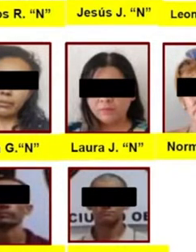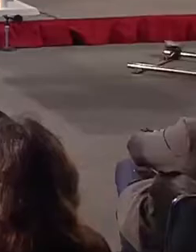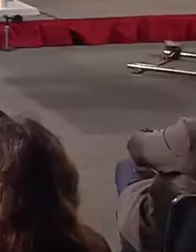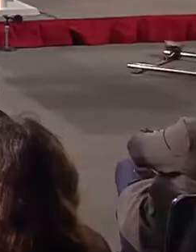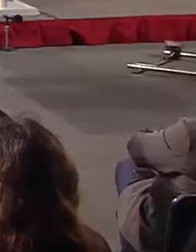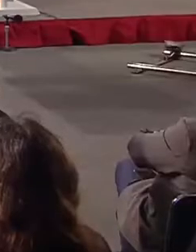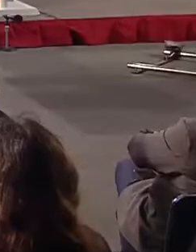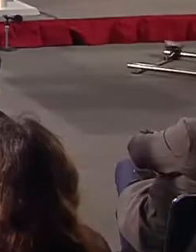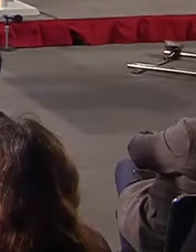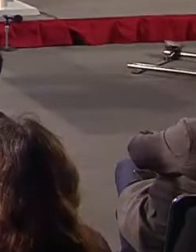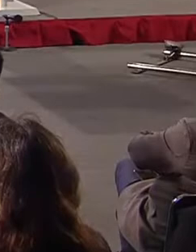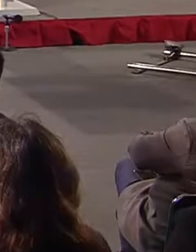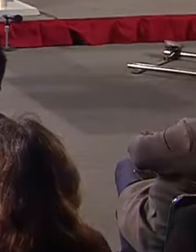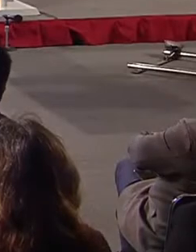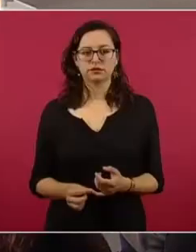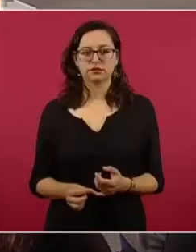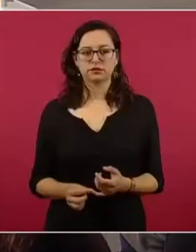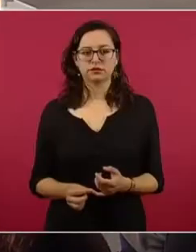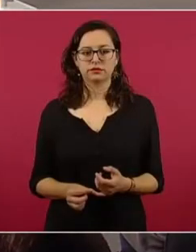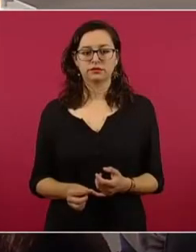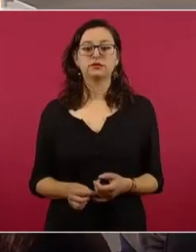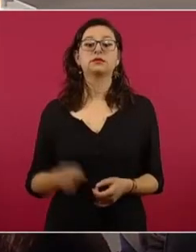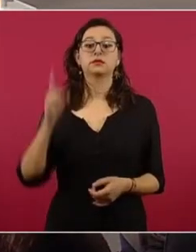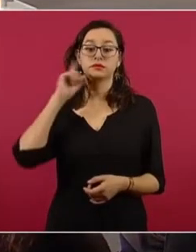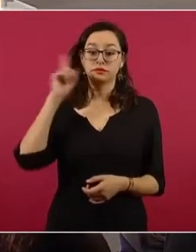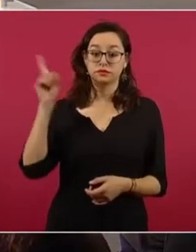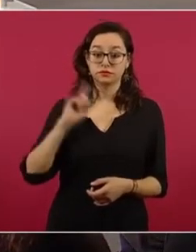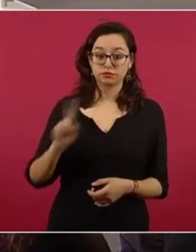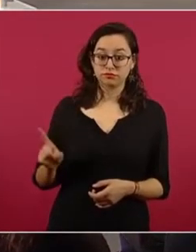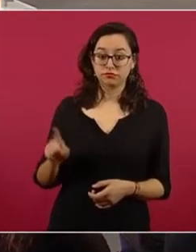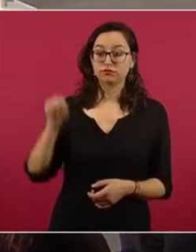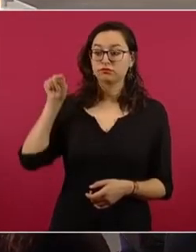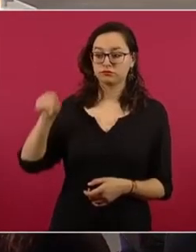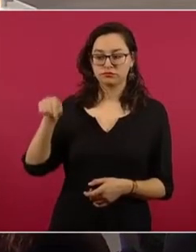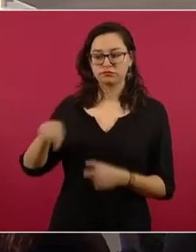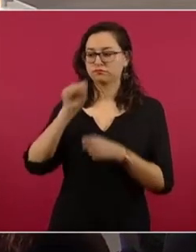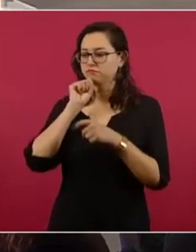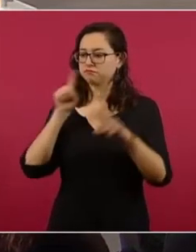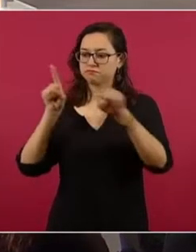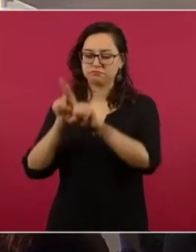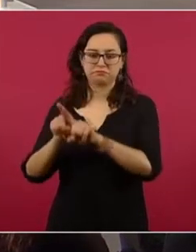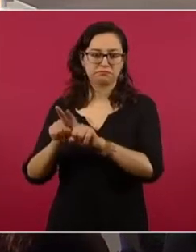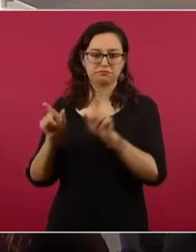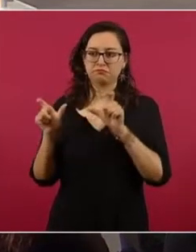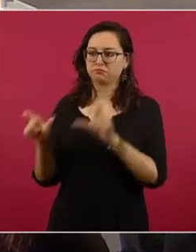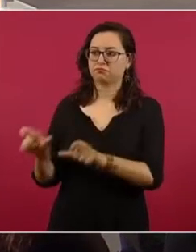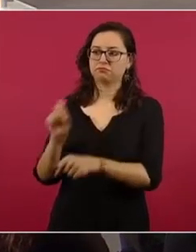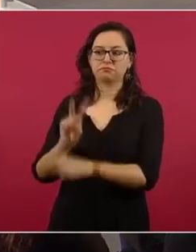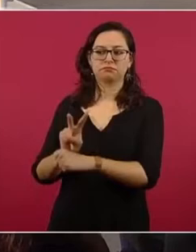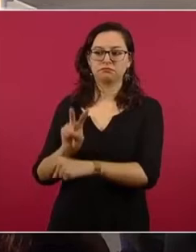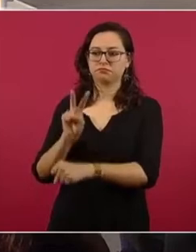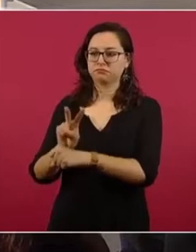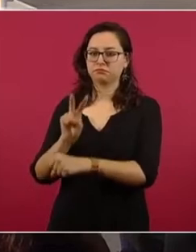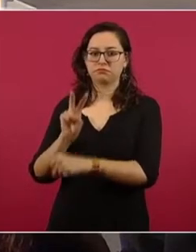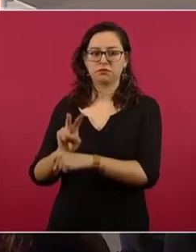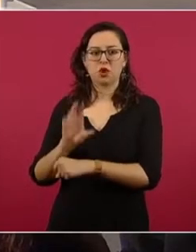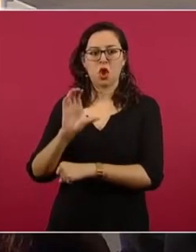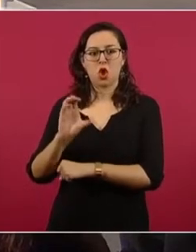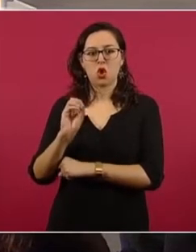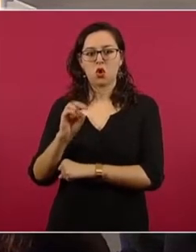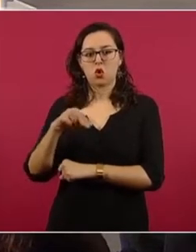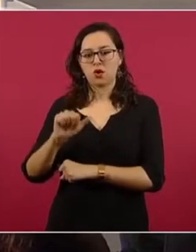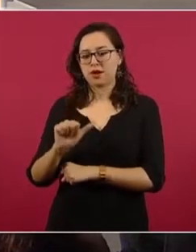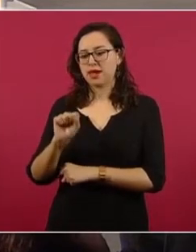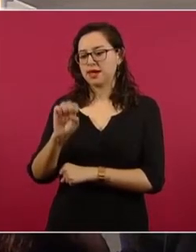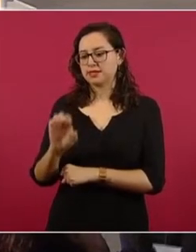También en Zacatecas se mantiene un operativo similar por parte de la CONACE, de la